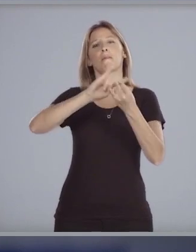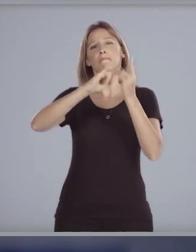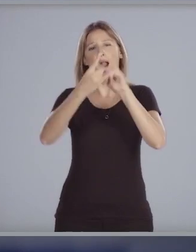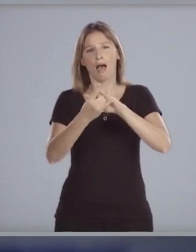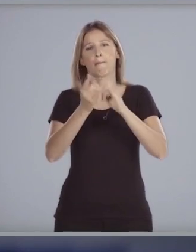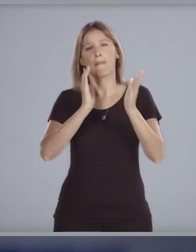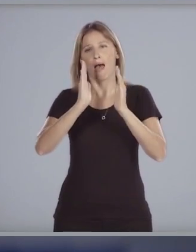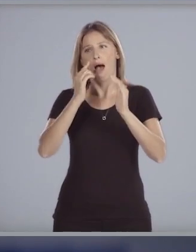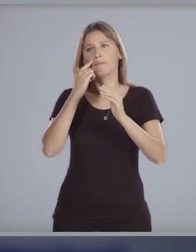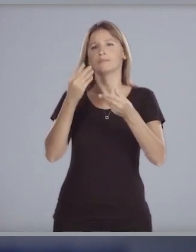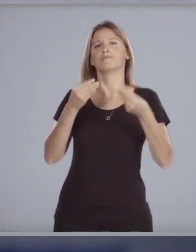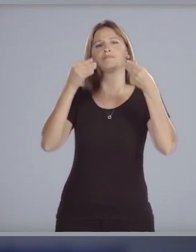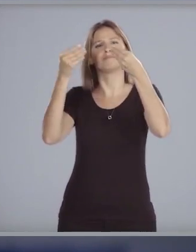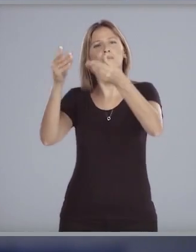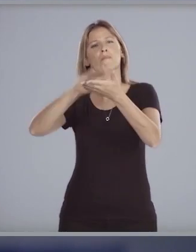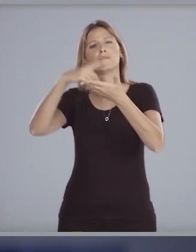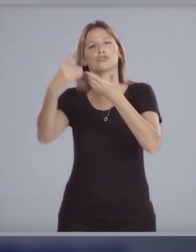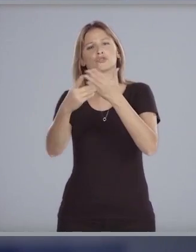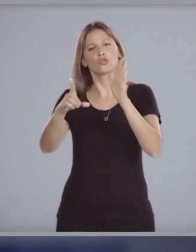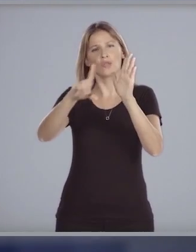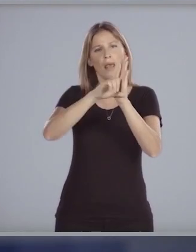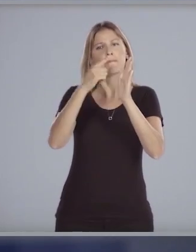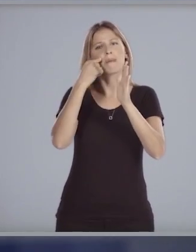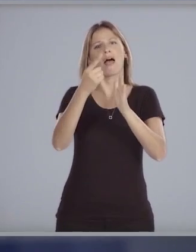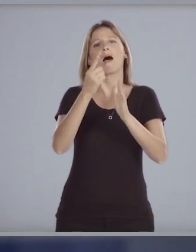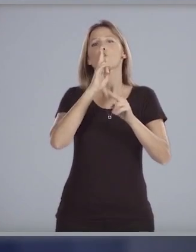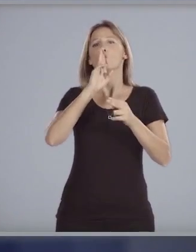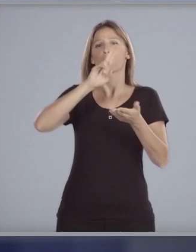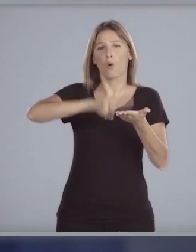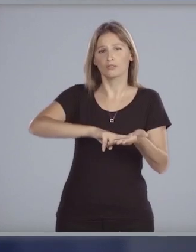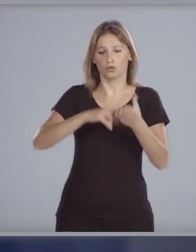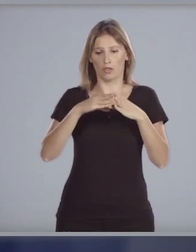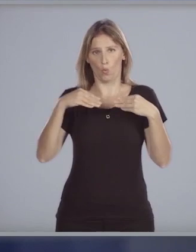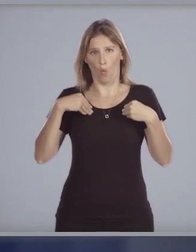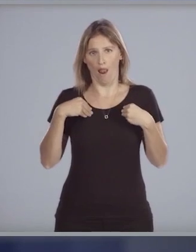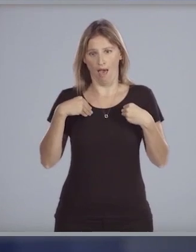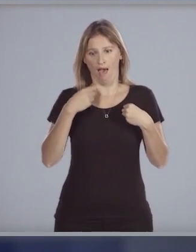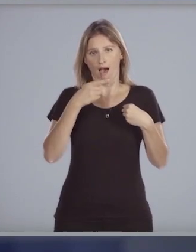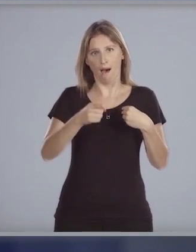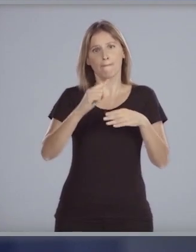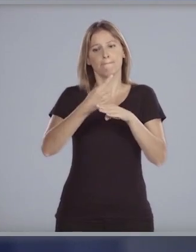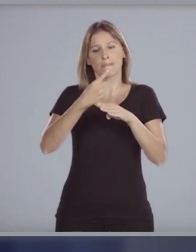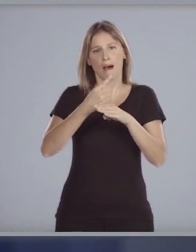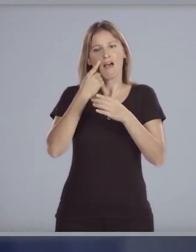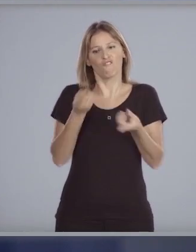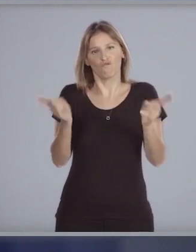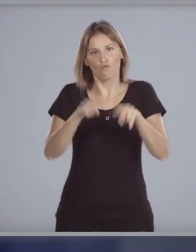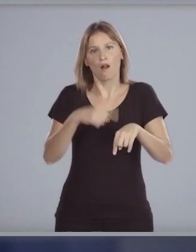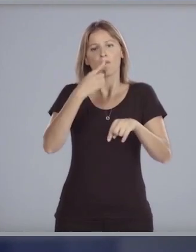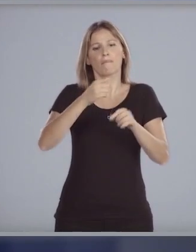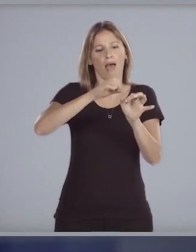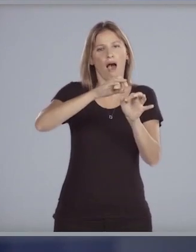Parlamento Nacional el proyecto de ley para restituir el impuesto de primaria a las